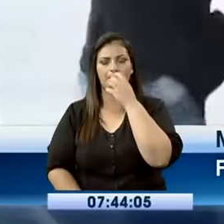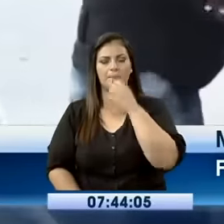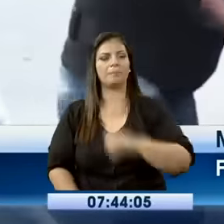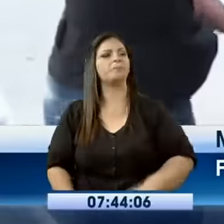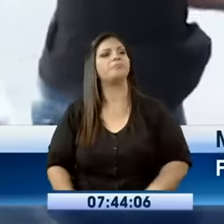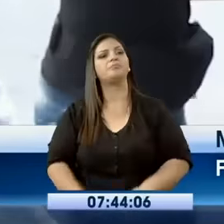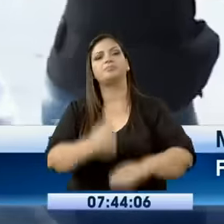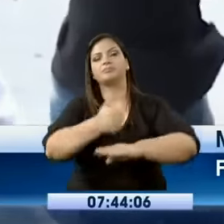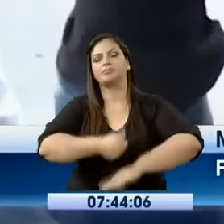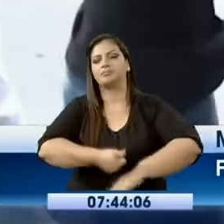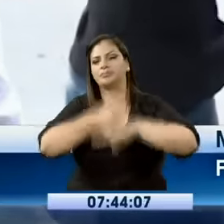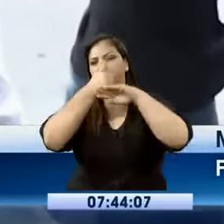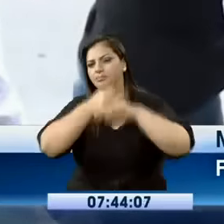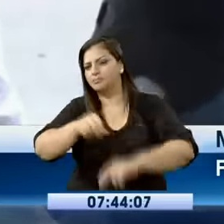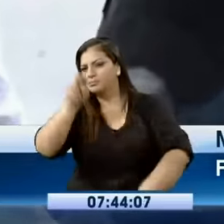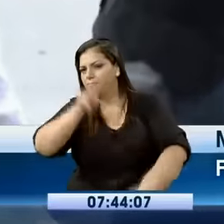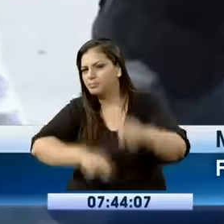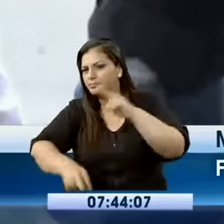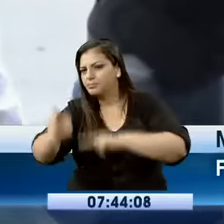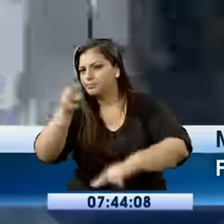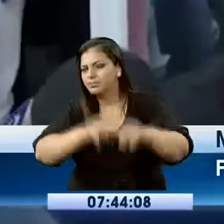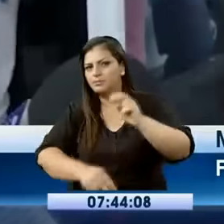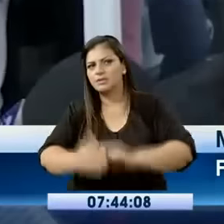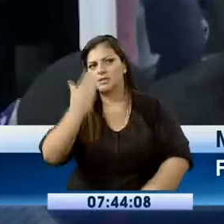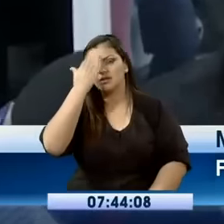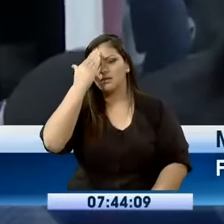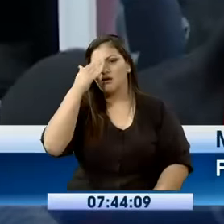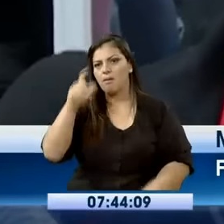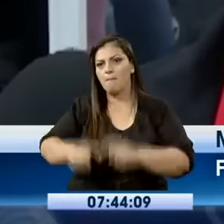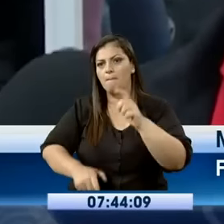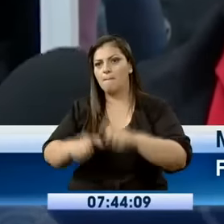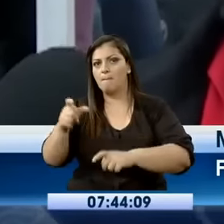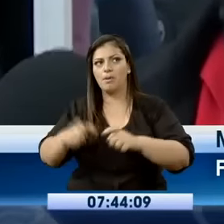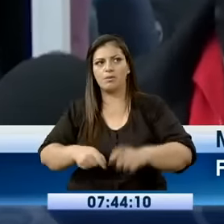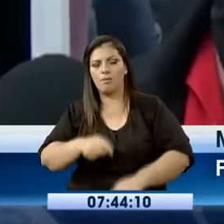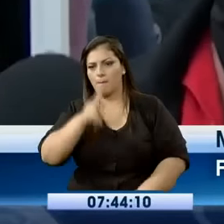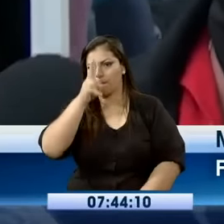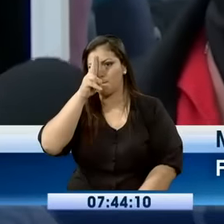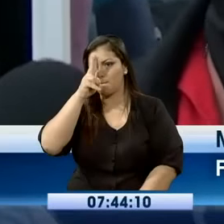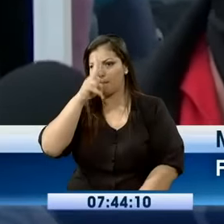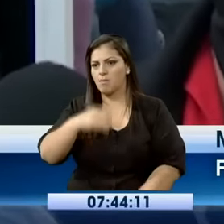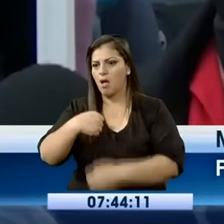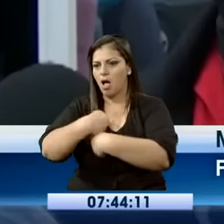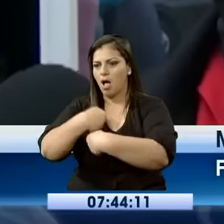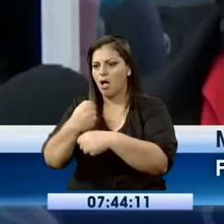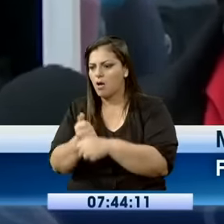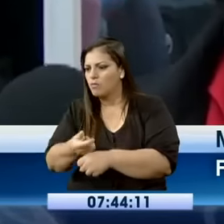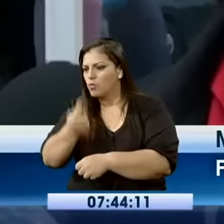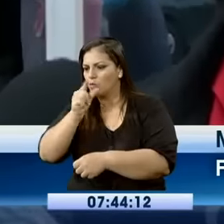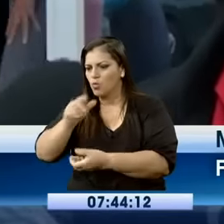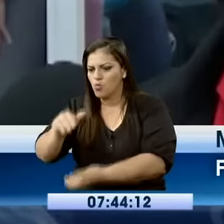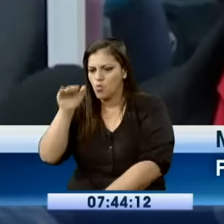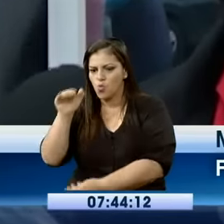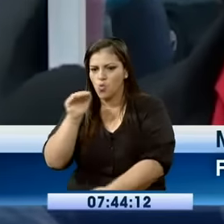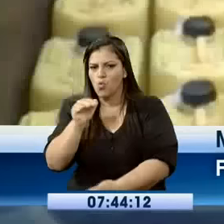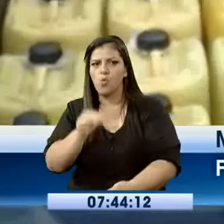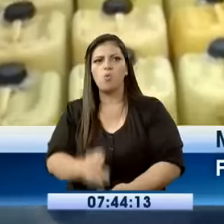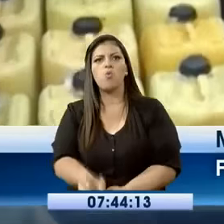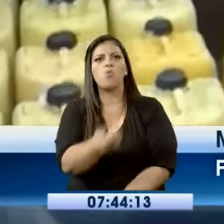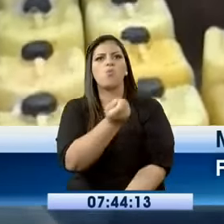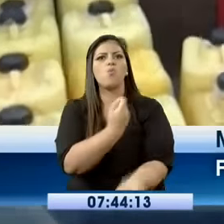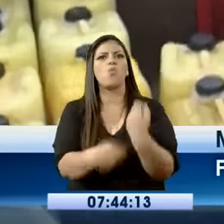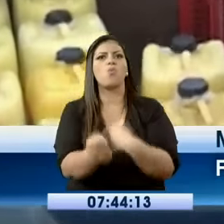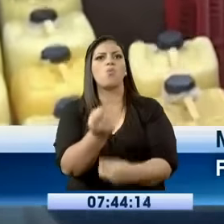limitar el cometimiento de esta infracción por cuanto se expende a personas al minoreo y esas personas lo